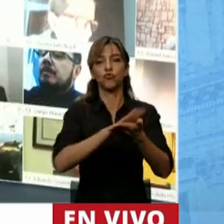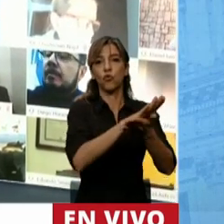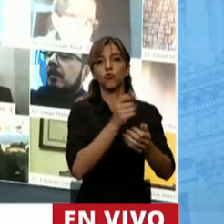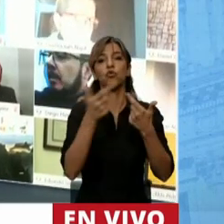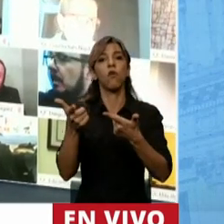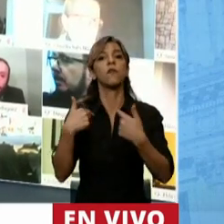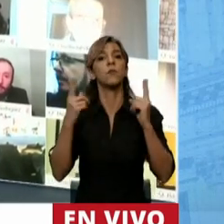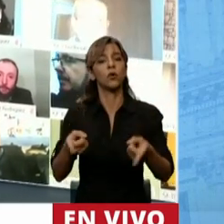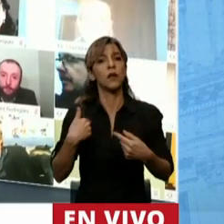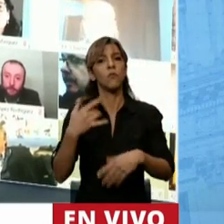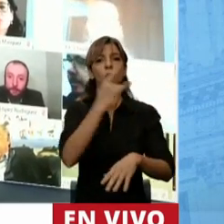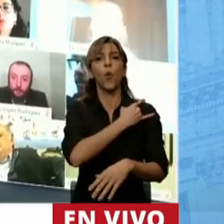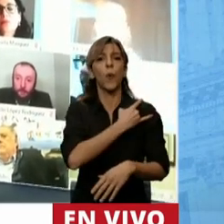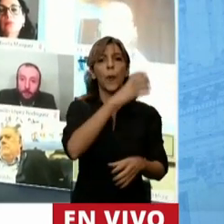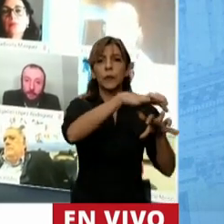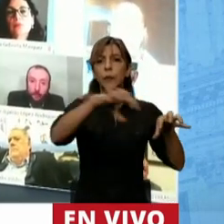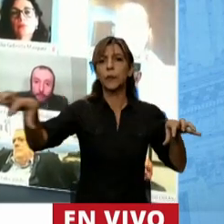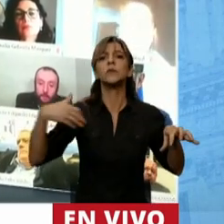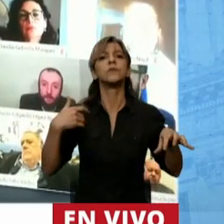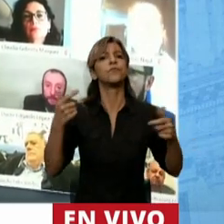sitios web de las universidades nacionales